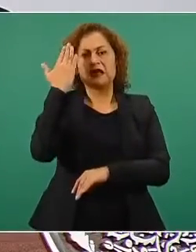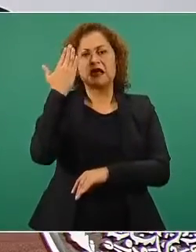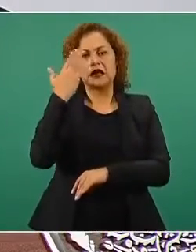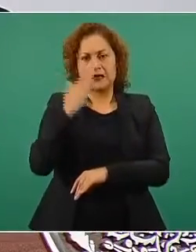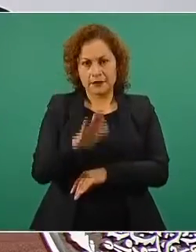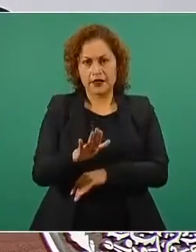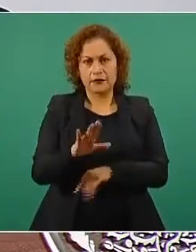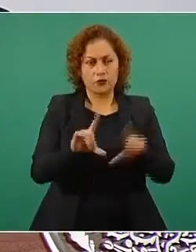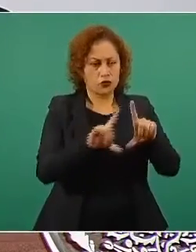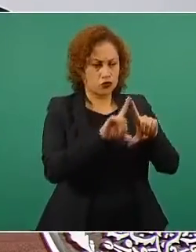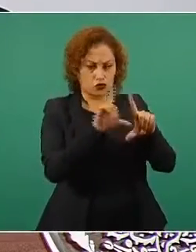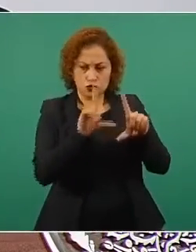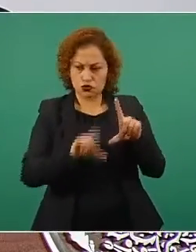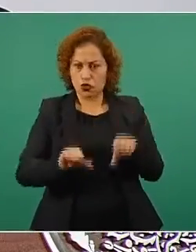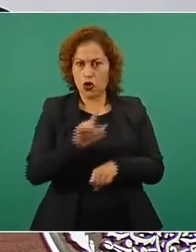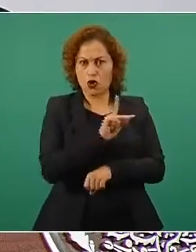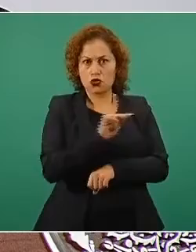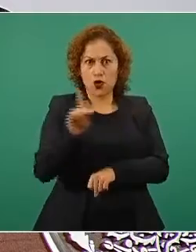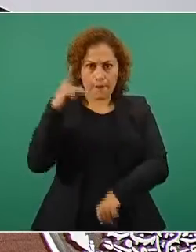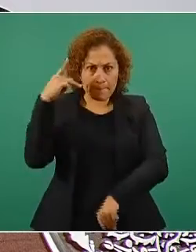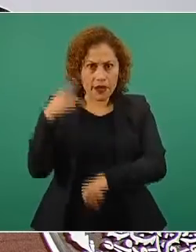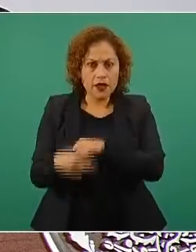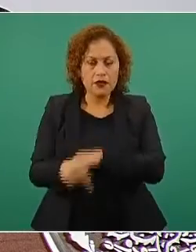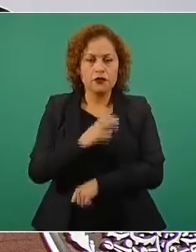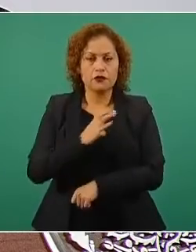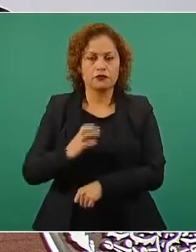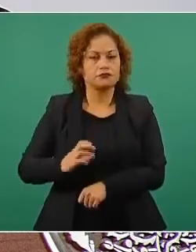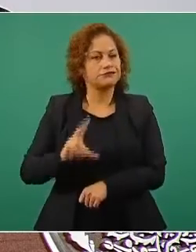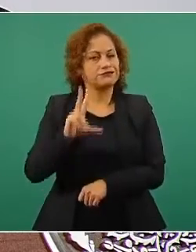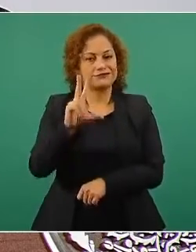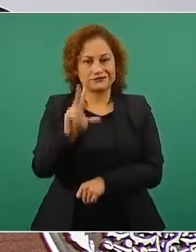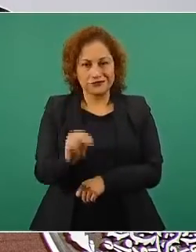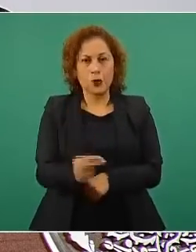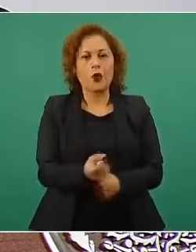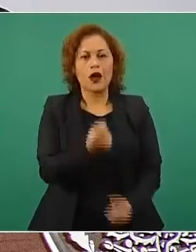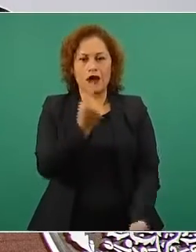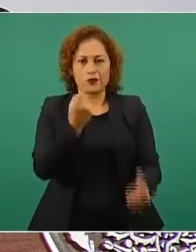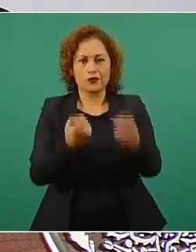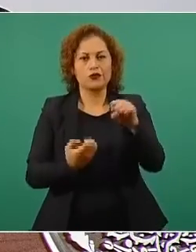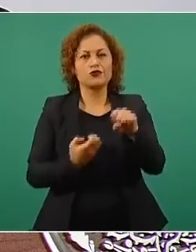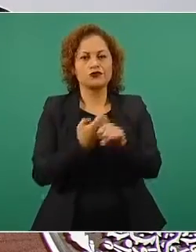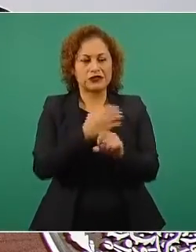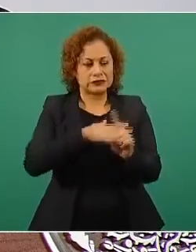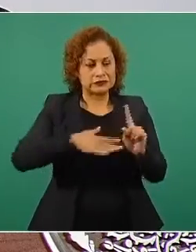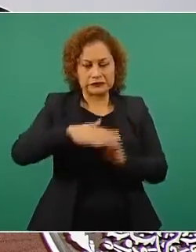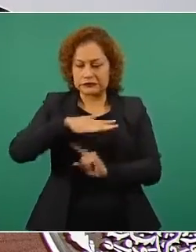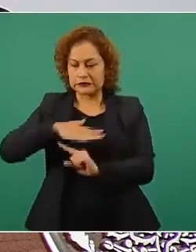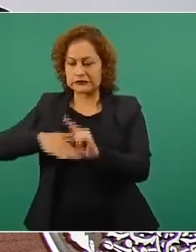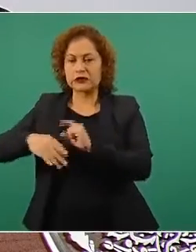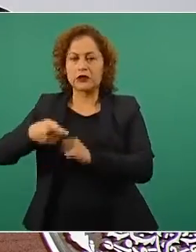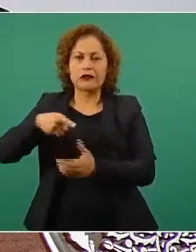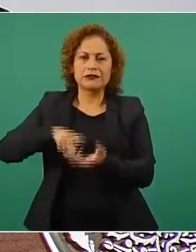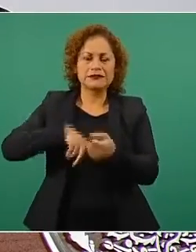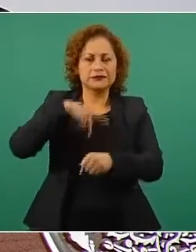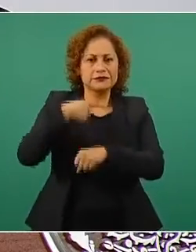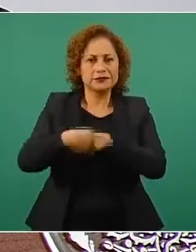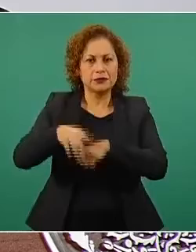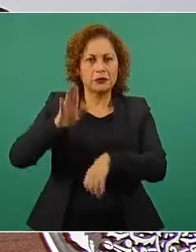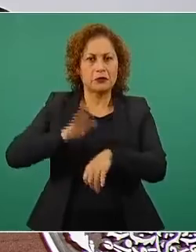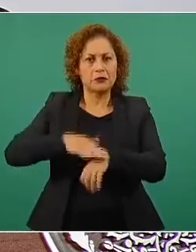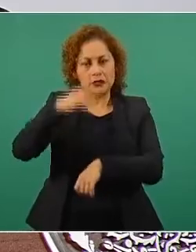algunos lugares donde la delincuencia organizada y la delincuencia de cuello blanco buscan influir políticamente.